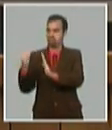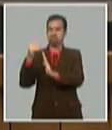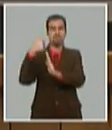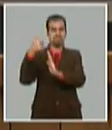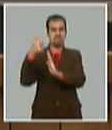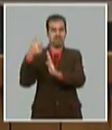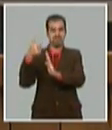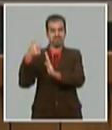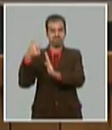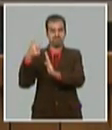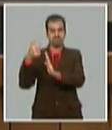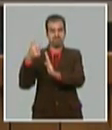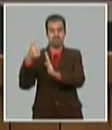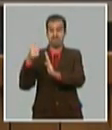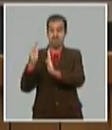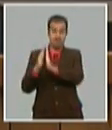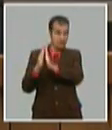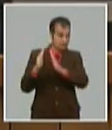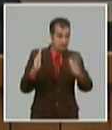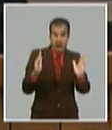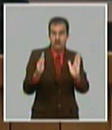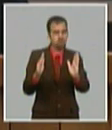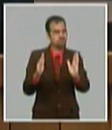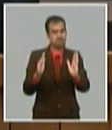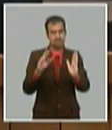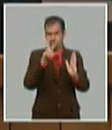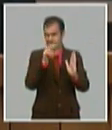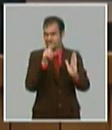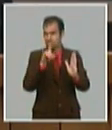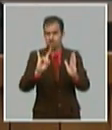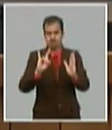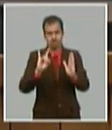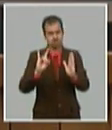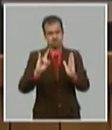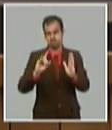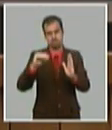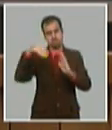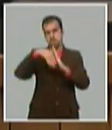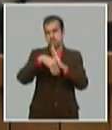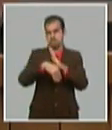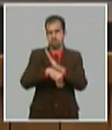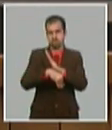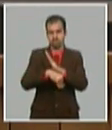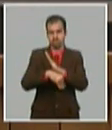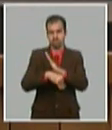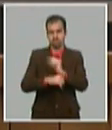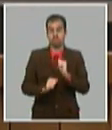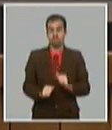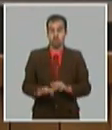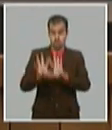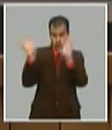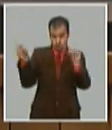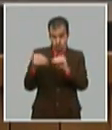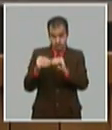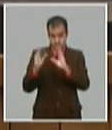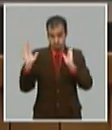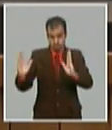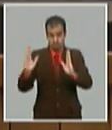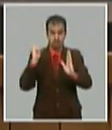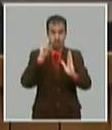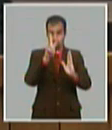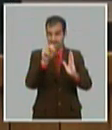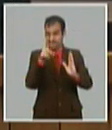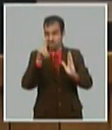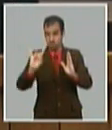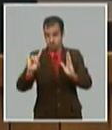ese resultado da que en el 2019 el comportamiento general del año del producto interno